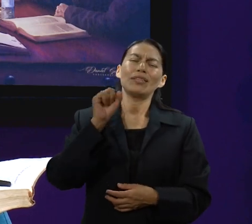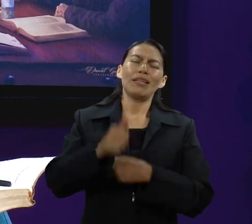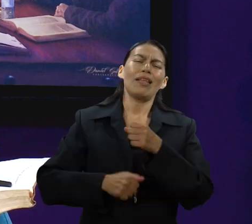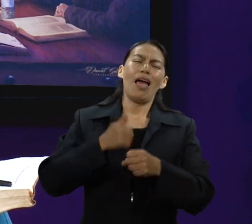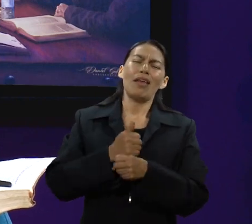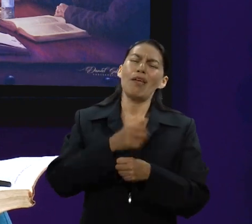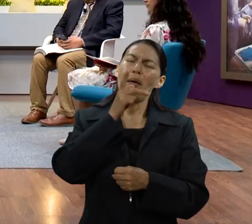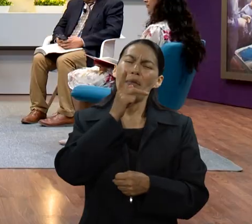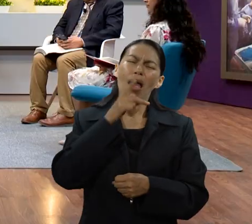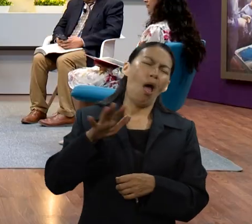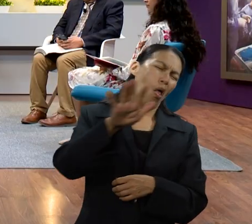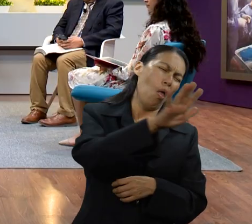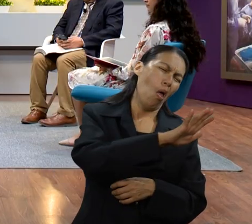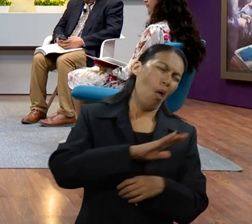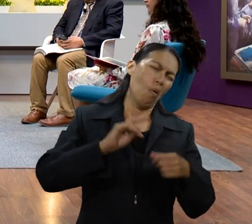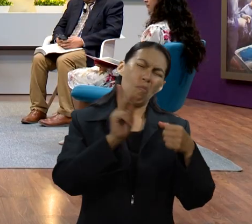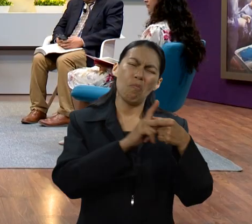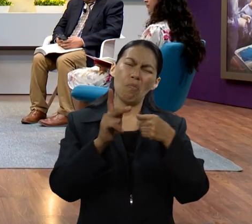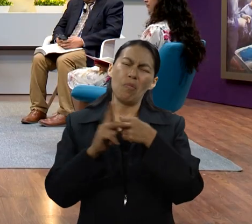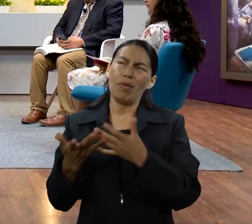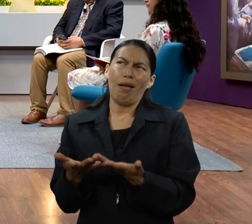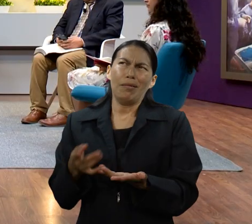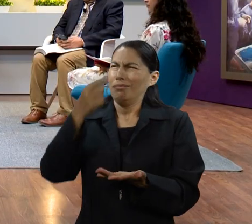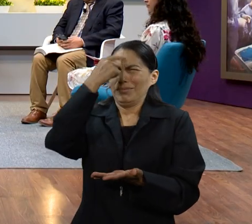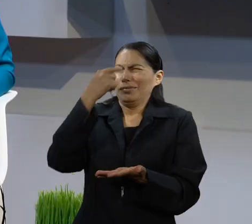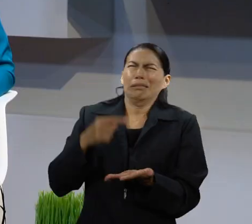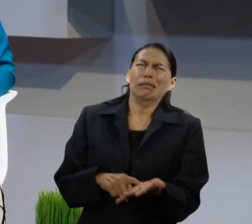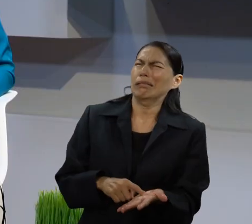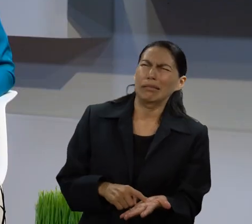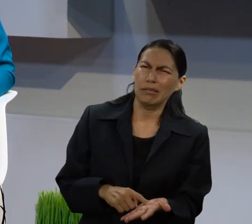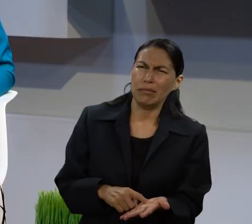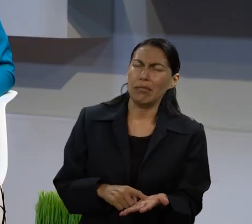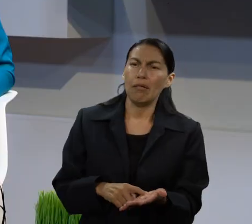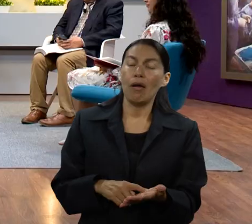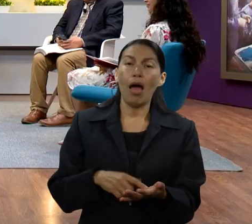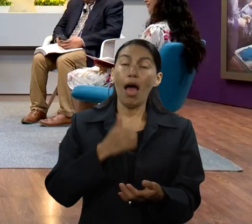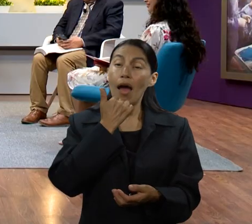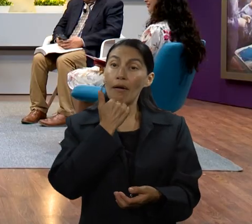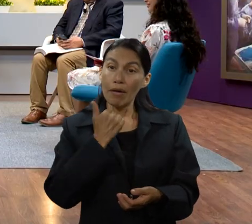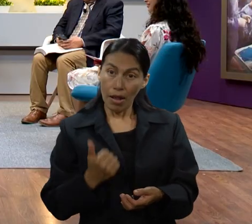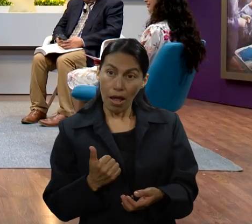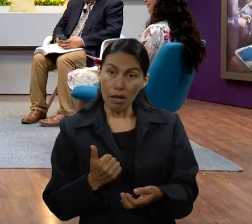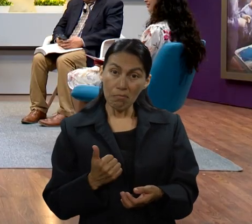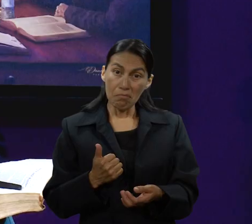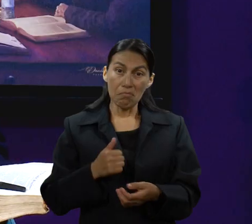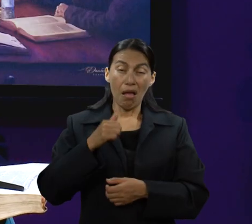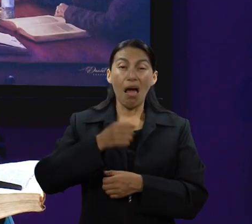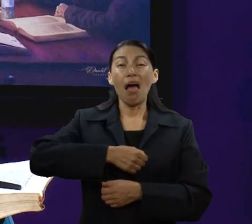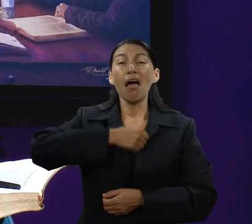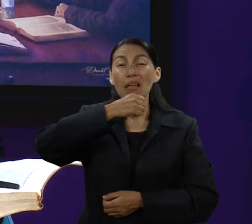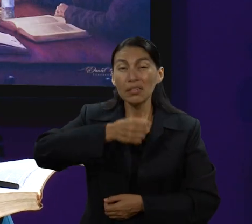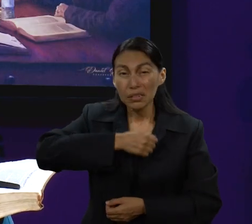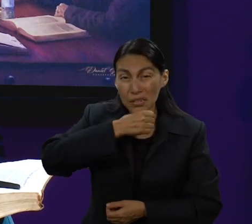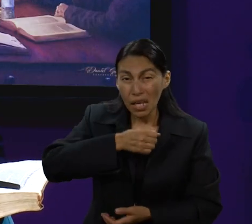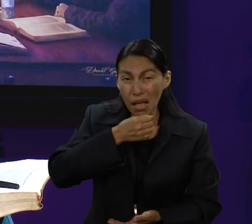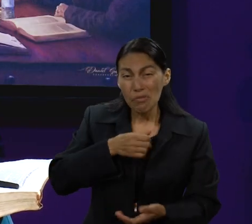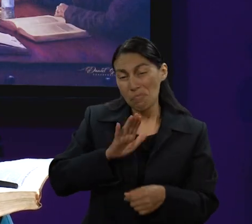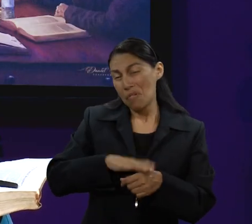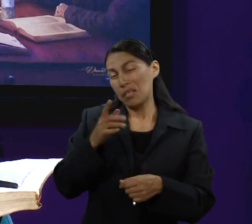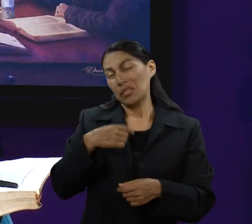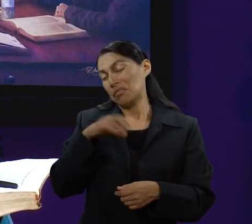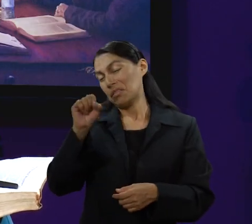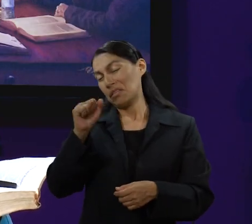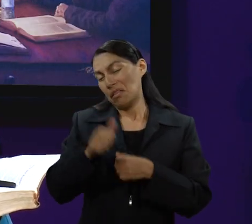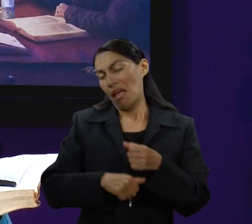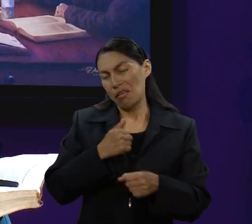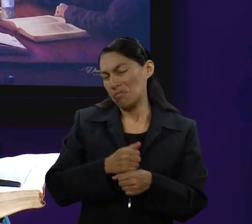60 años, ¿sabes qué? Vas a ser padre de todas las naciones. Yo no creo, Abraham tenía muchísimo más edad de la